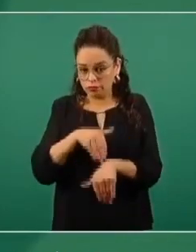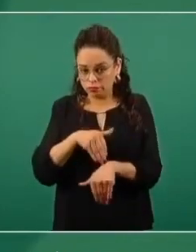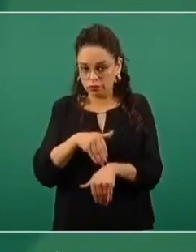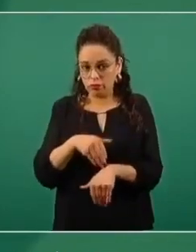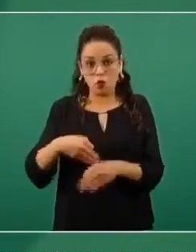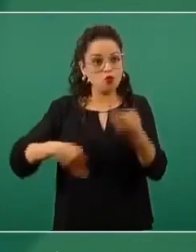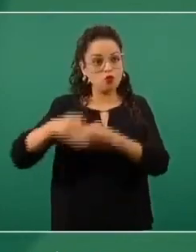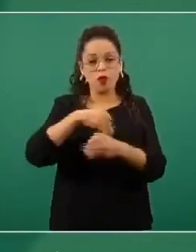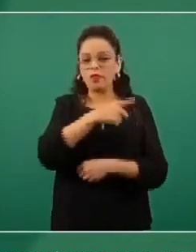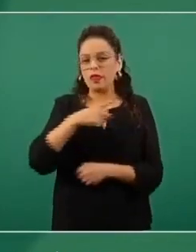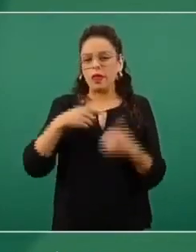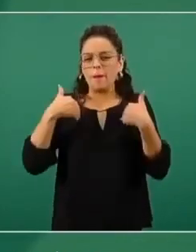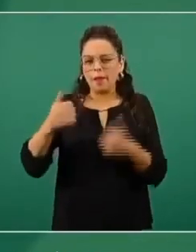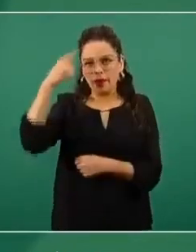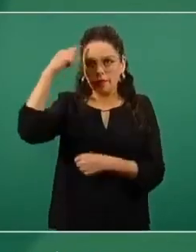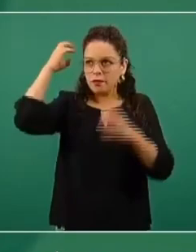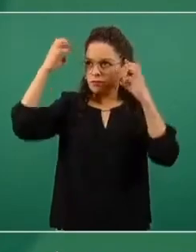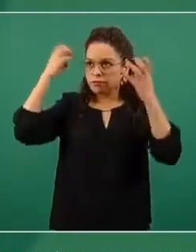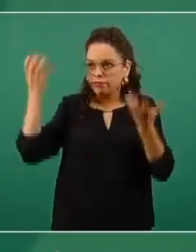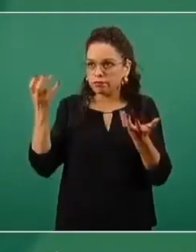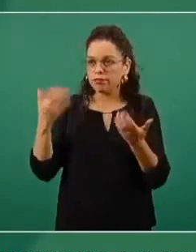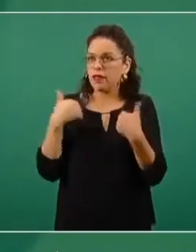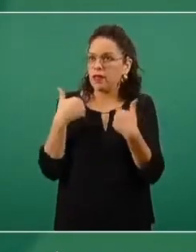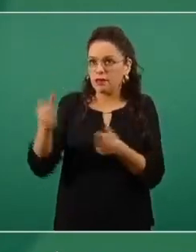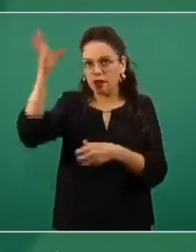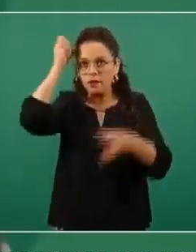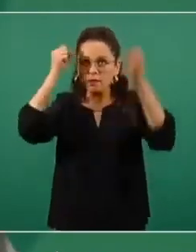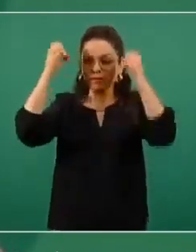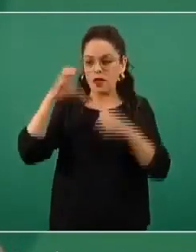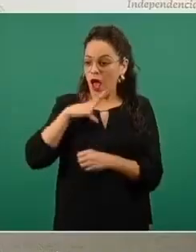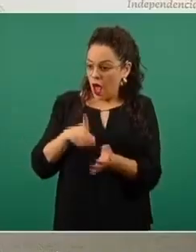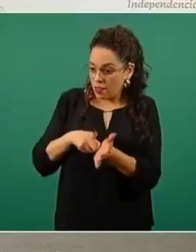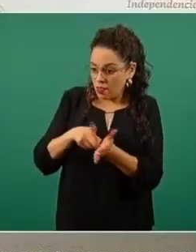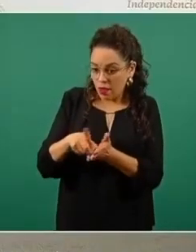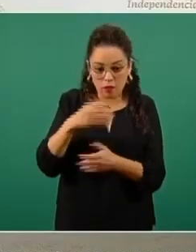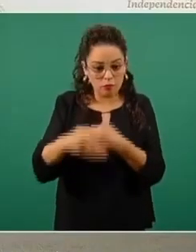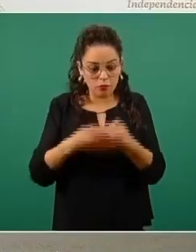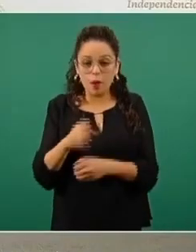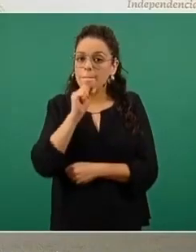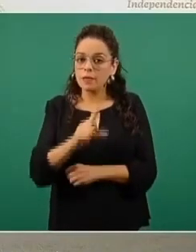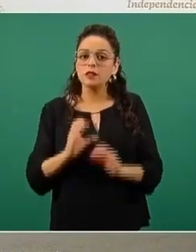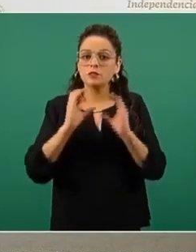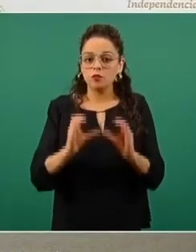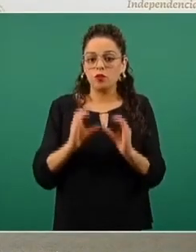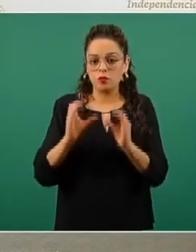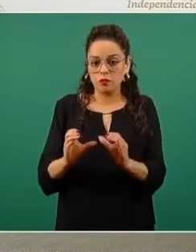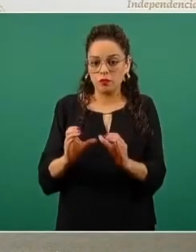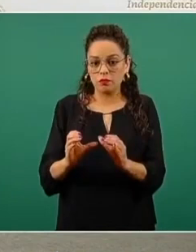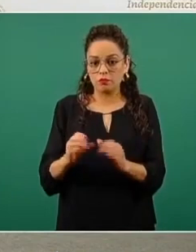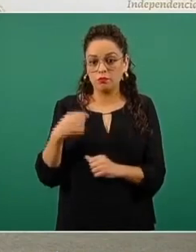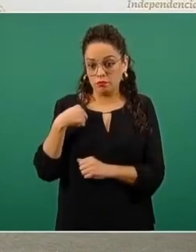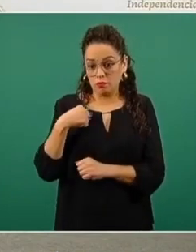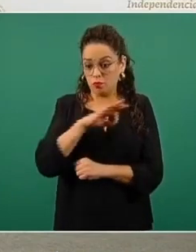de que los demás ejerzan el derecho al que tienen, es también tener cuidado de que uno pueda ejercer su derecho.